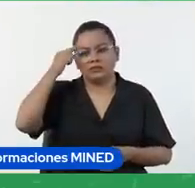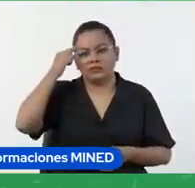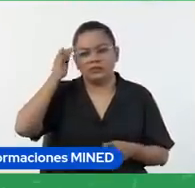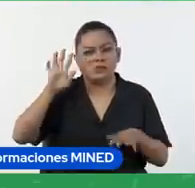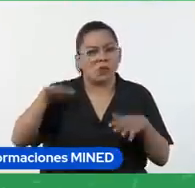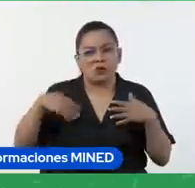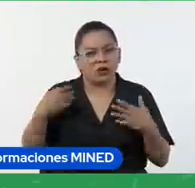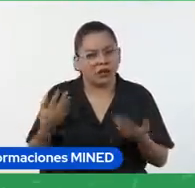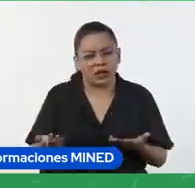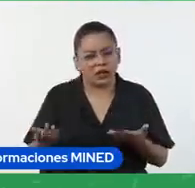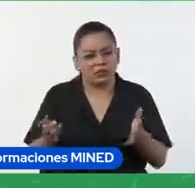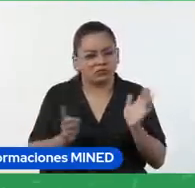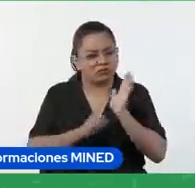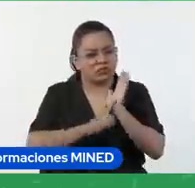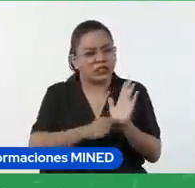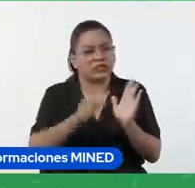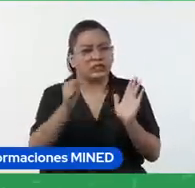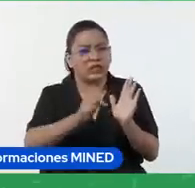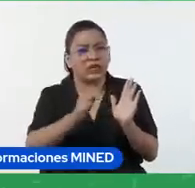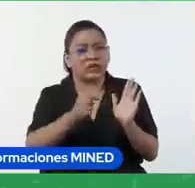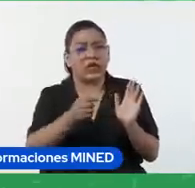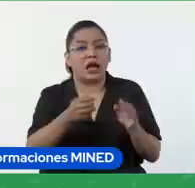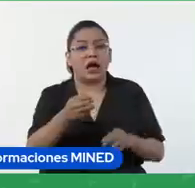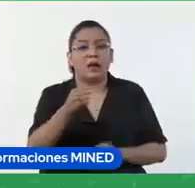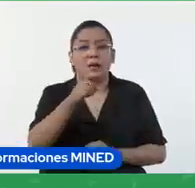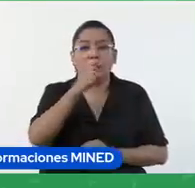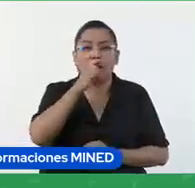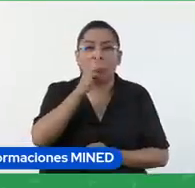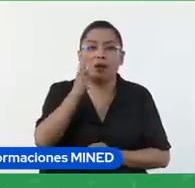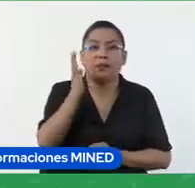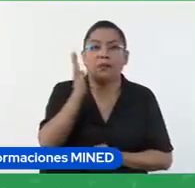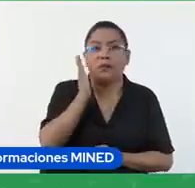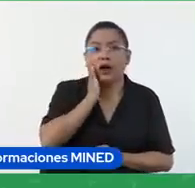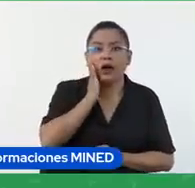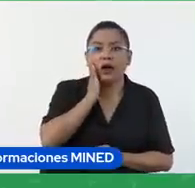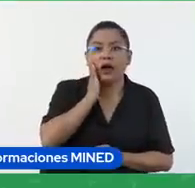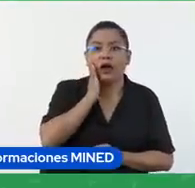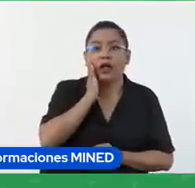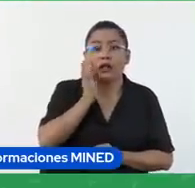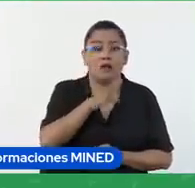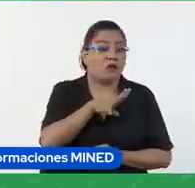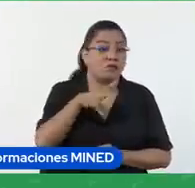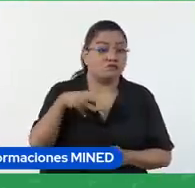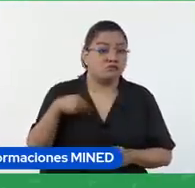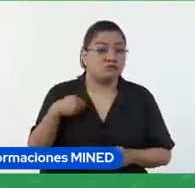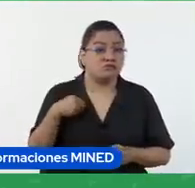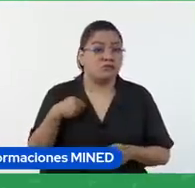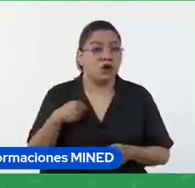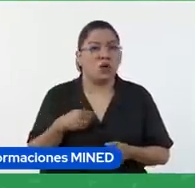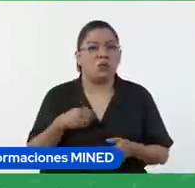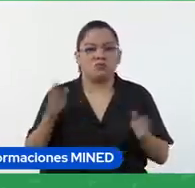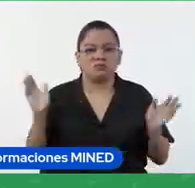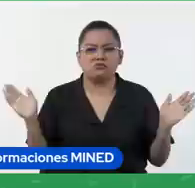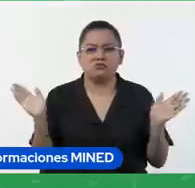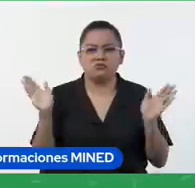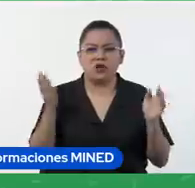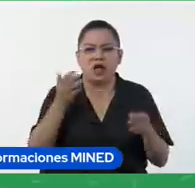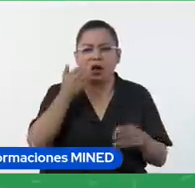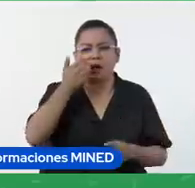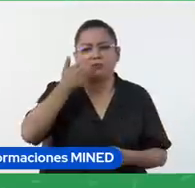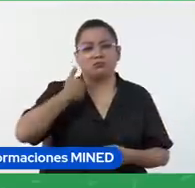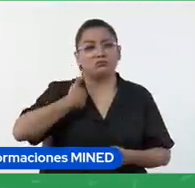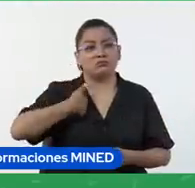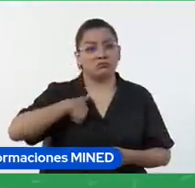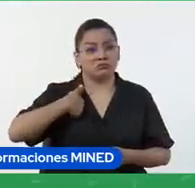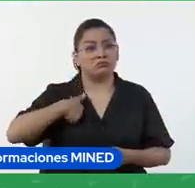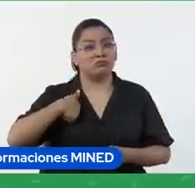presentar esto a los padres de familia yo creo que hasta podría ser motivo de orgullo claro si es